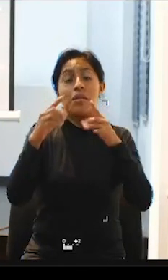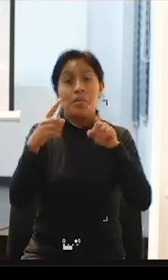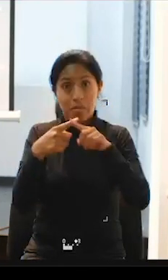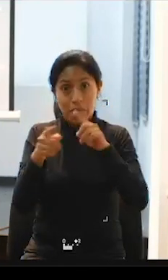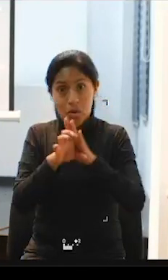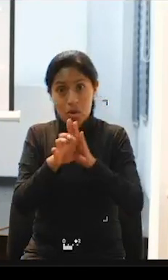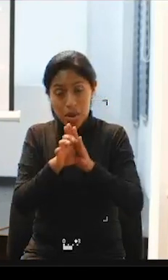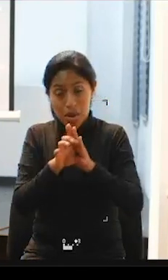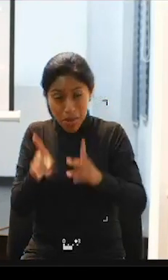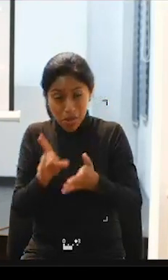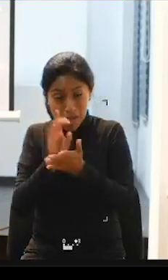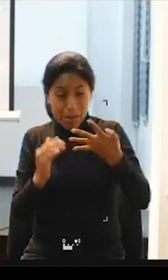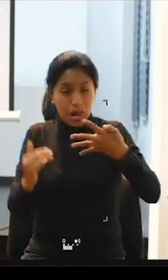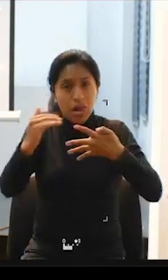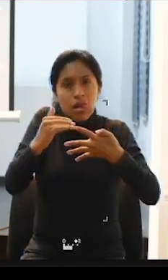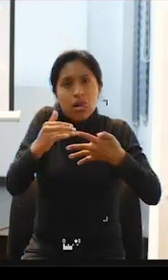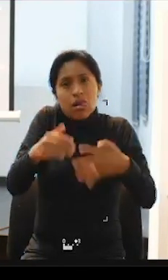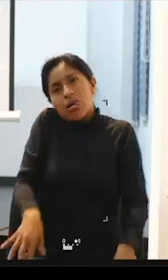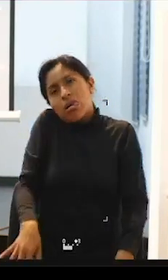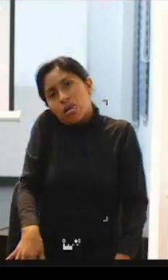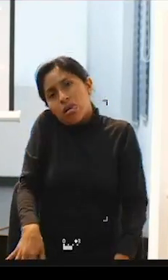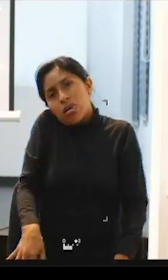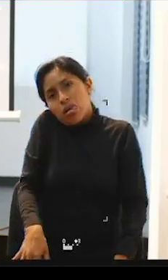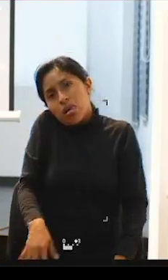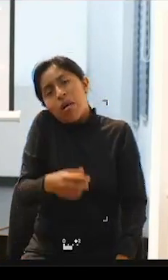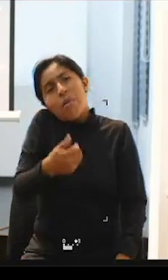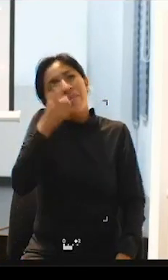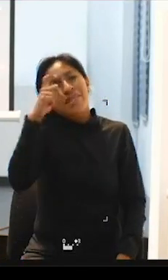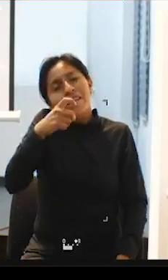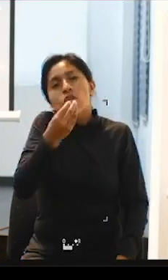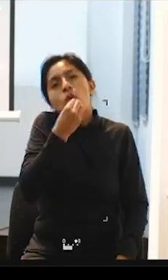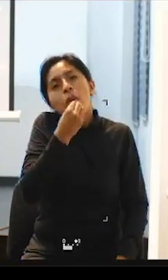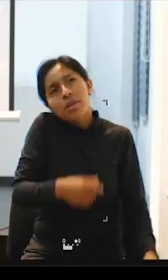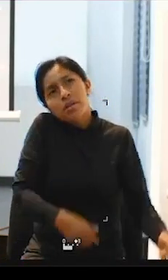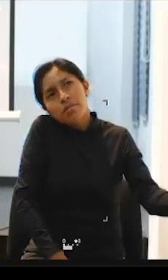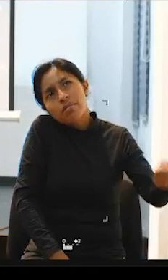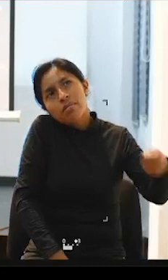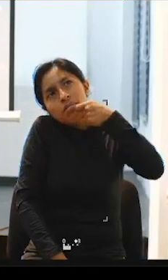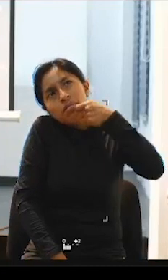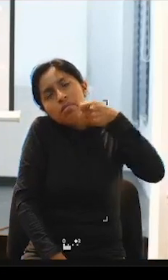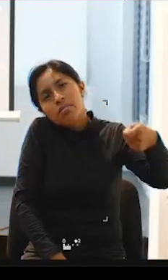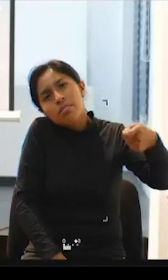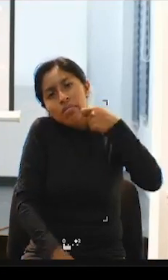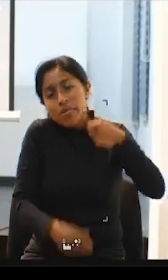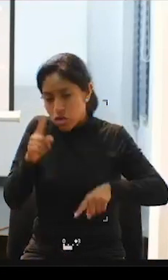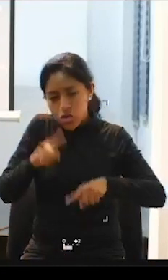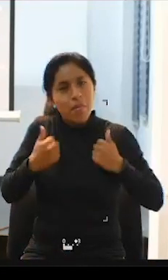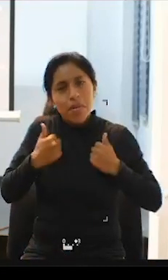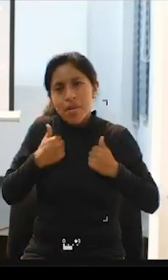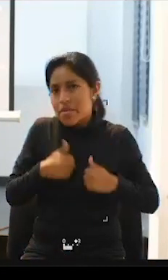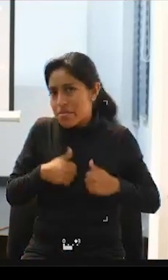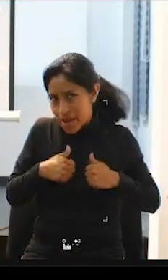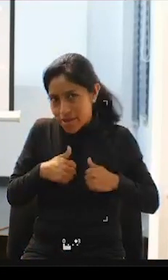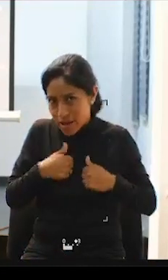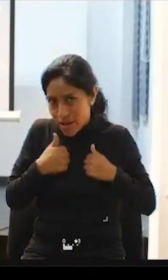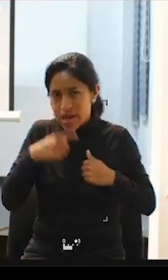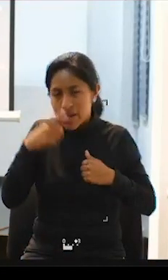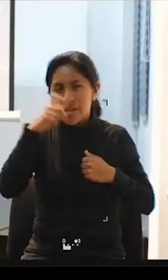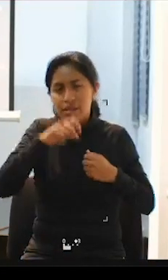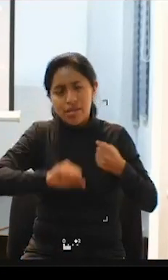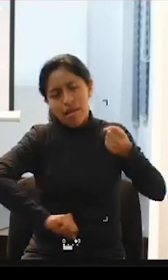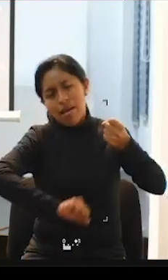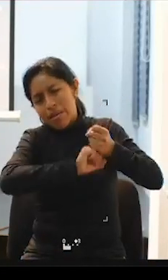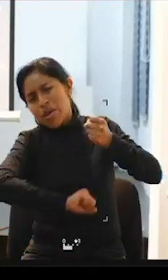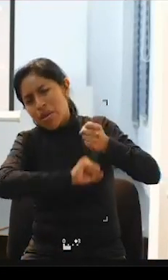pueden mover ni la mano ¿no? no pueden comer por ellos mismos no pueden bañarse solos por ellos mismos y necesitan el apoyo